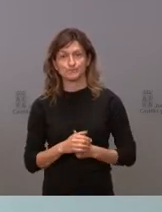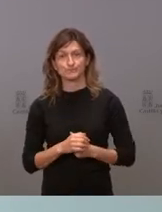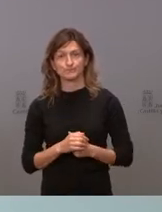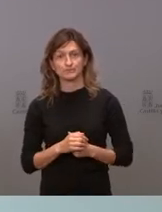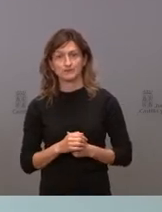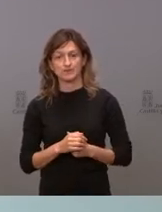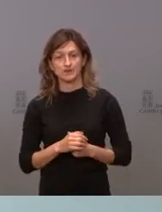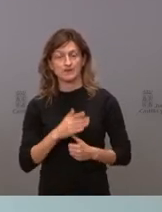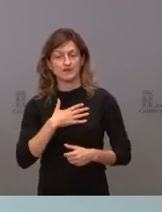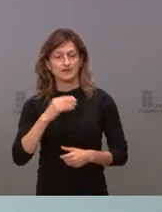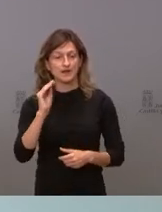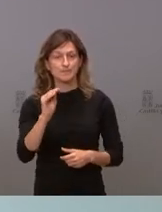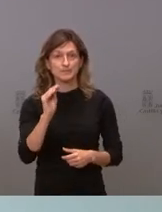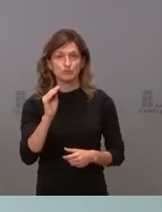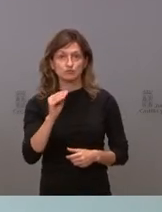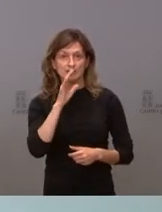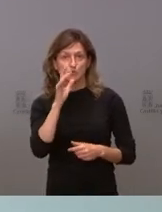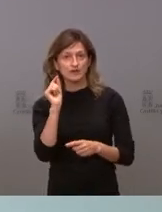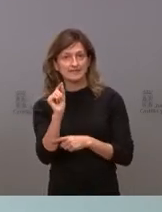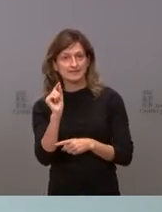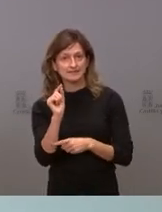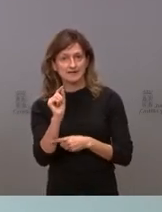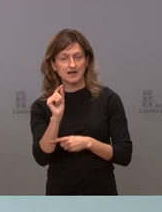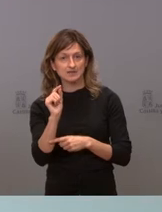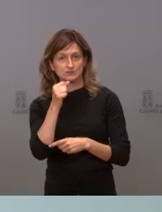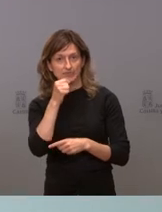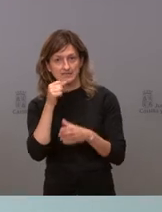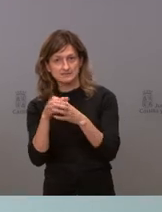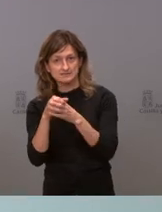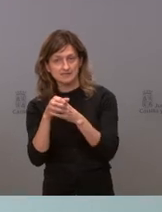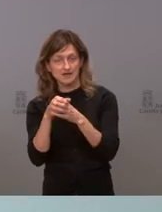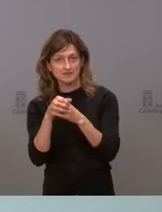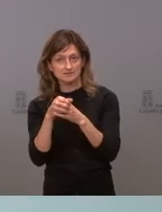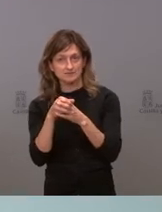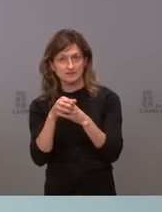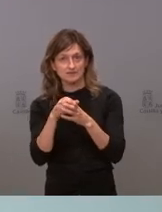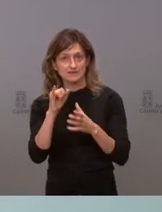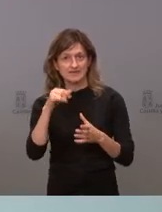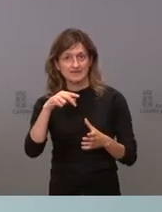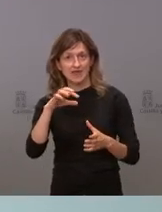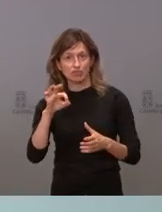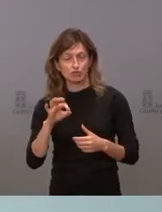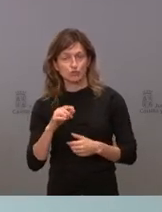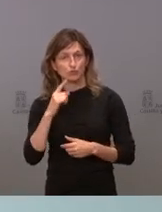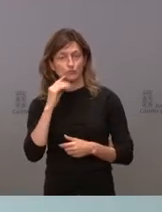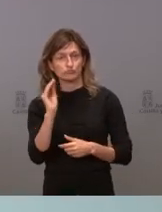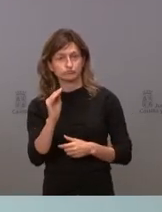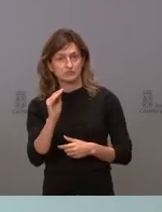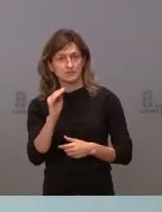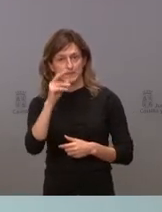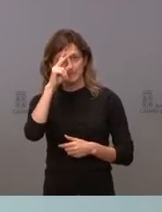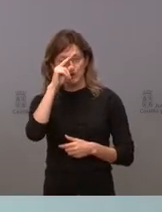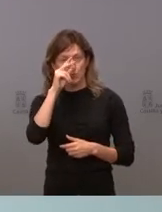quería preguntarle también por esas críticas que ha hecho el Partido Socialista en la figura de Ignacio Cosido quería preguntarle si le